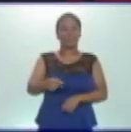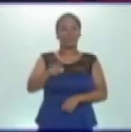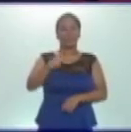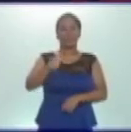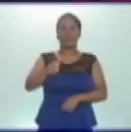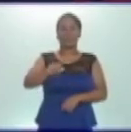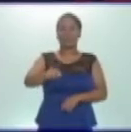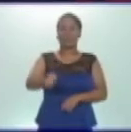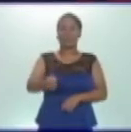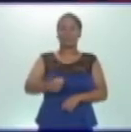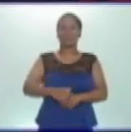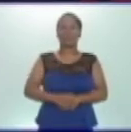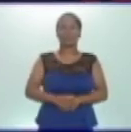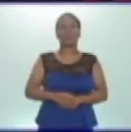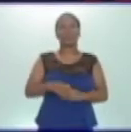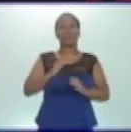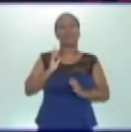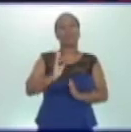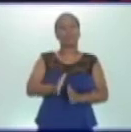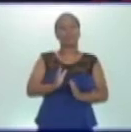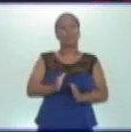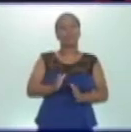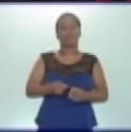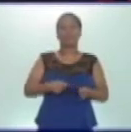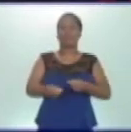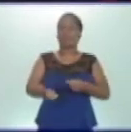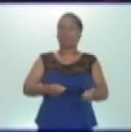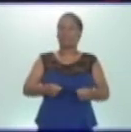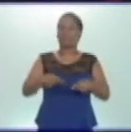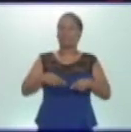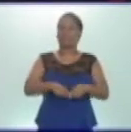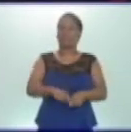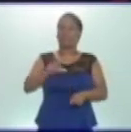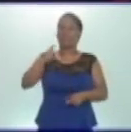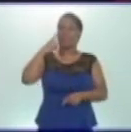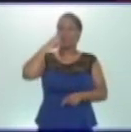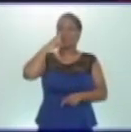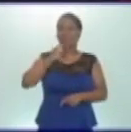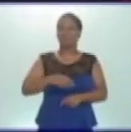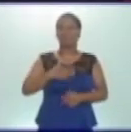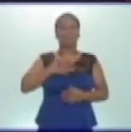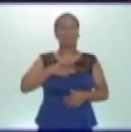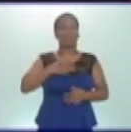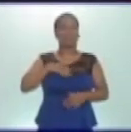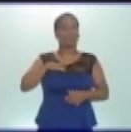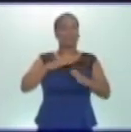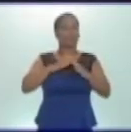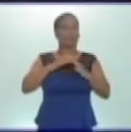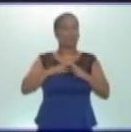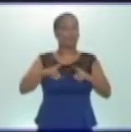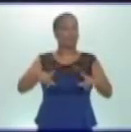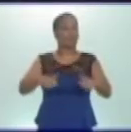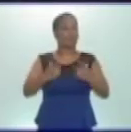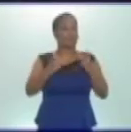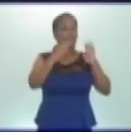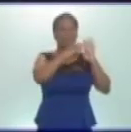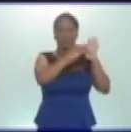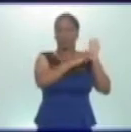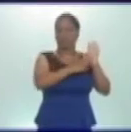continuar compartiendo juntos con las ciencias naturales. Espero que en casa continúen cumpliendo con las medidas higiénicas,